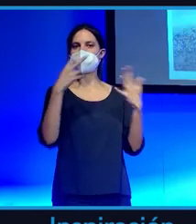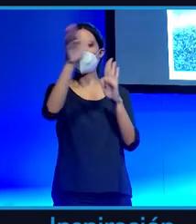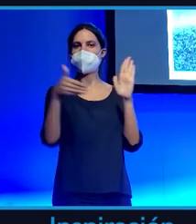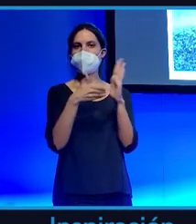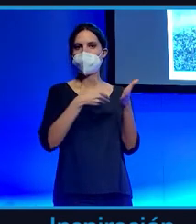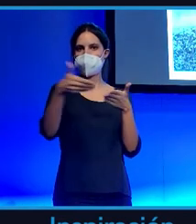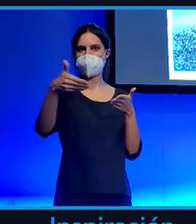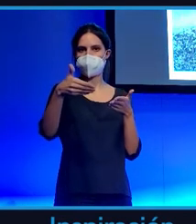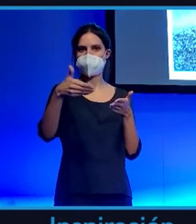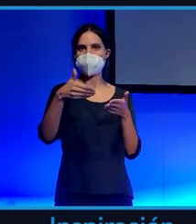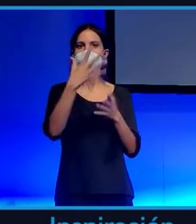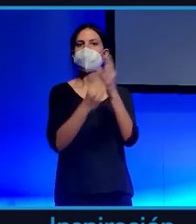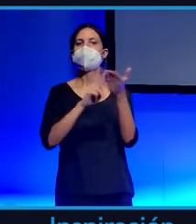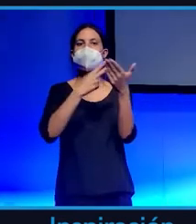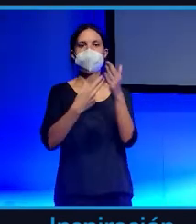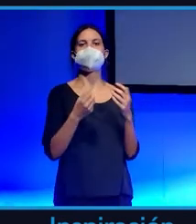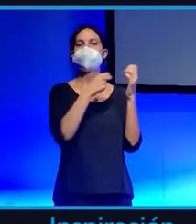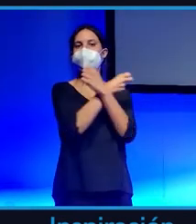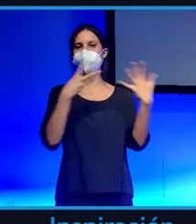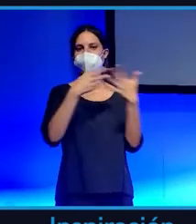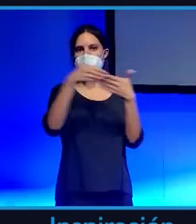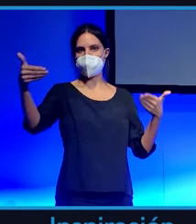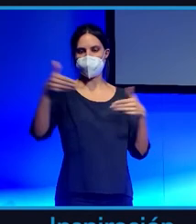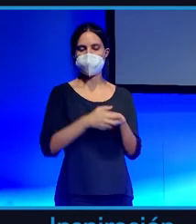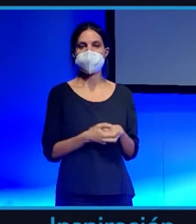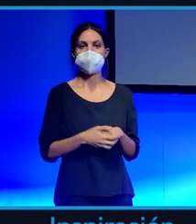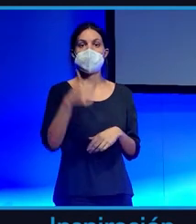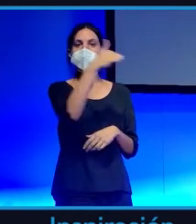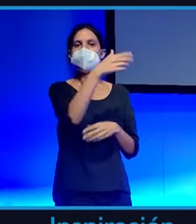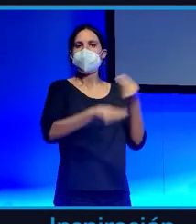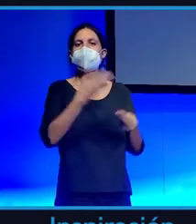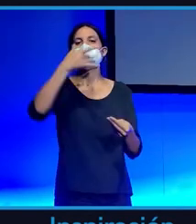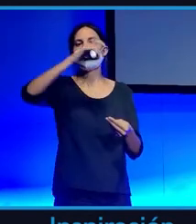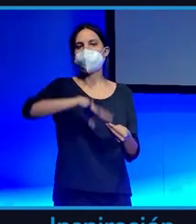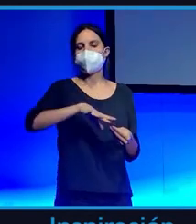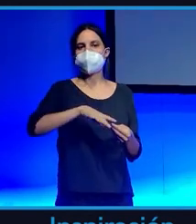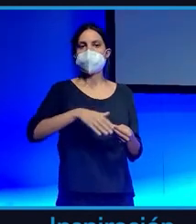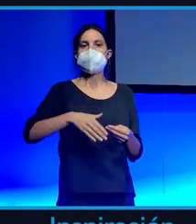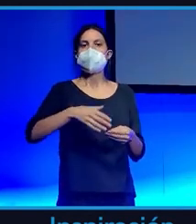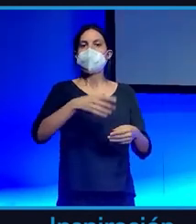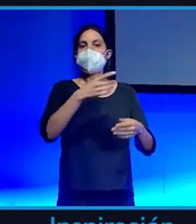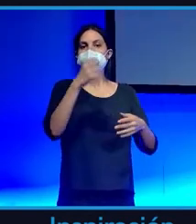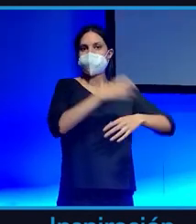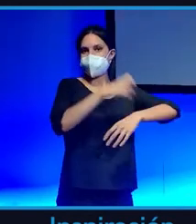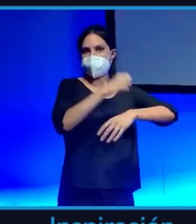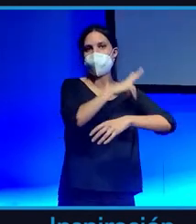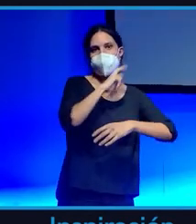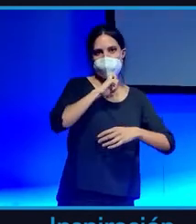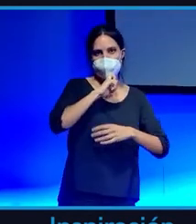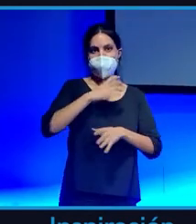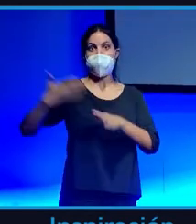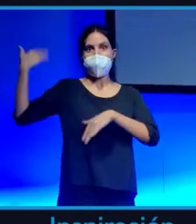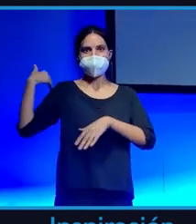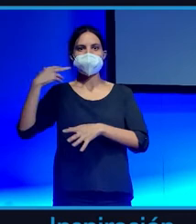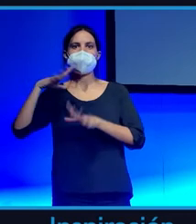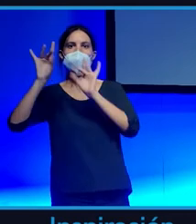Esto lo hace una auténtica reserva de valor que siempre ha sido el oro reserva de valor. ¿Por qué? Por su escasez. Pero es que esto es la